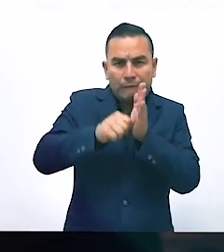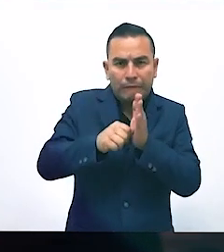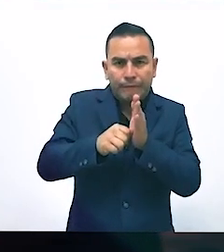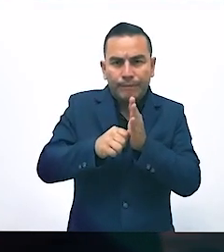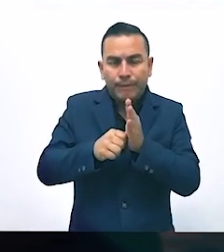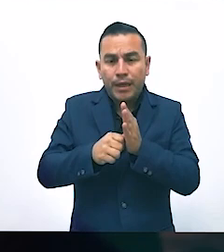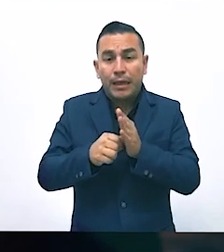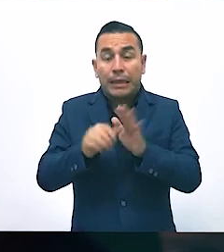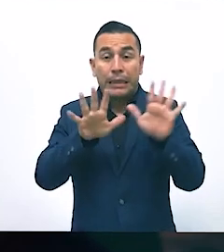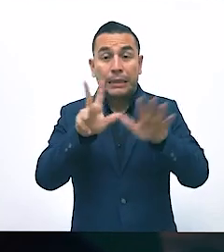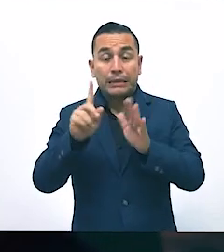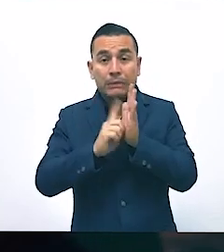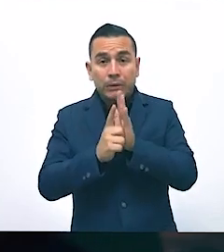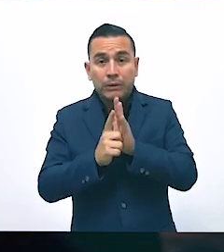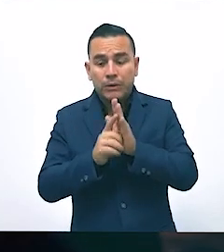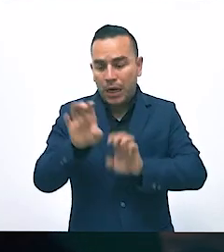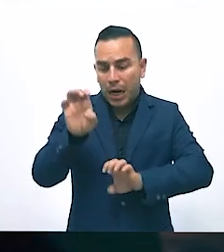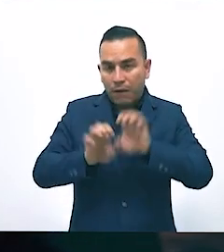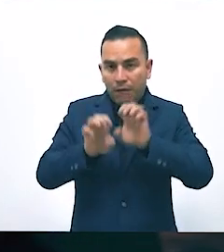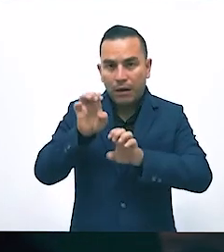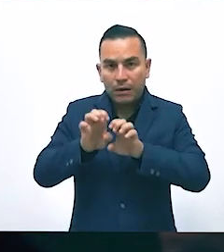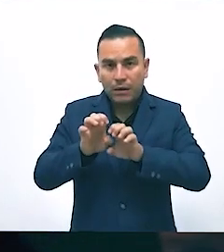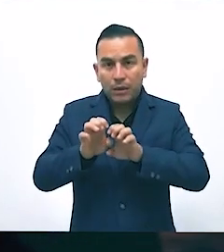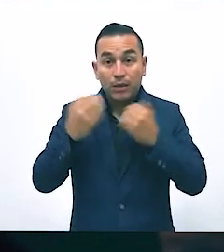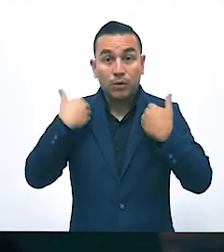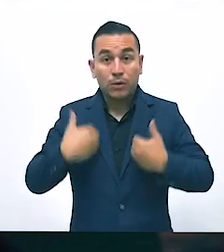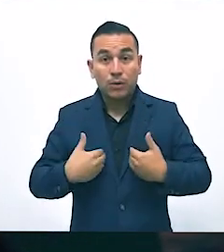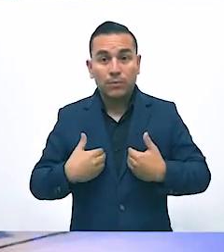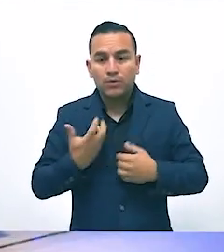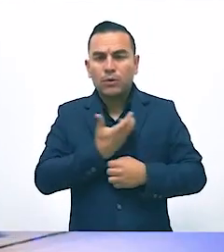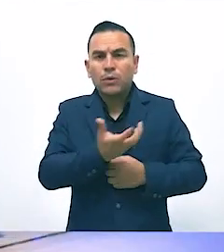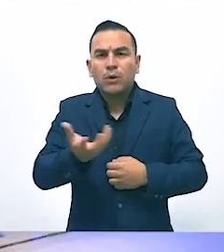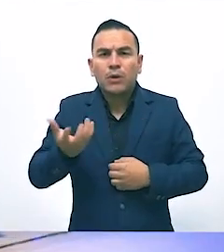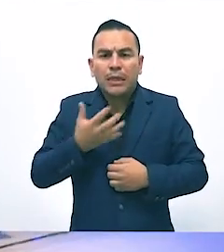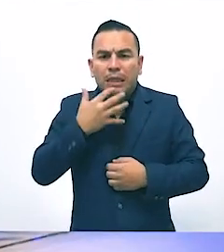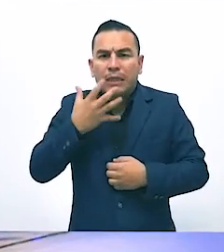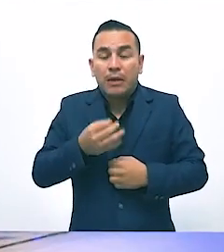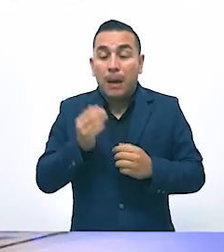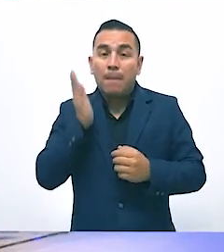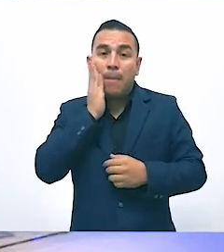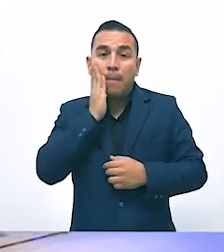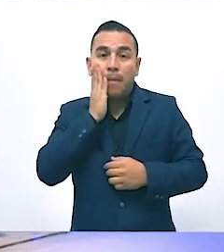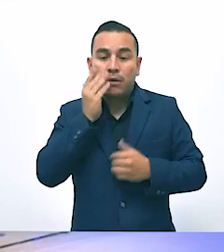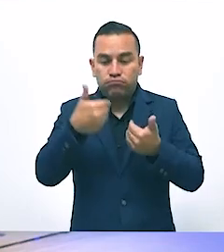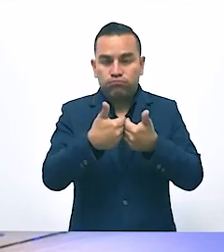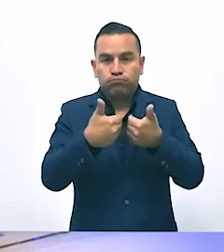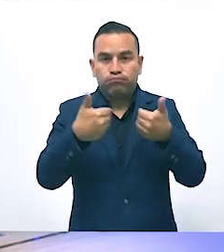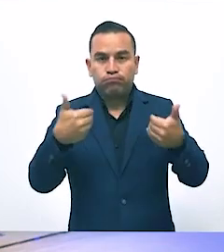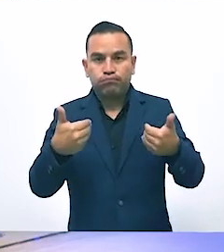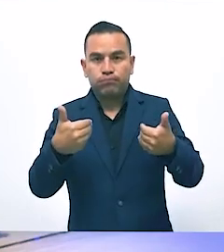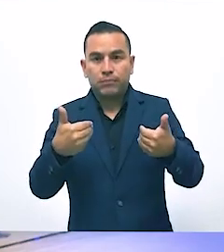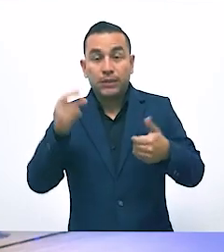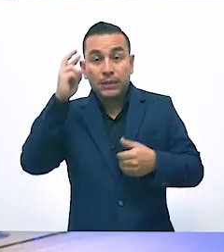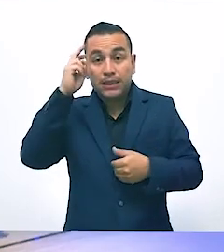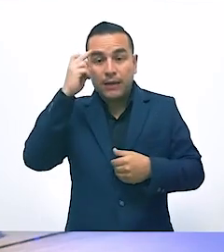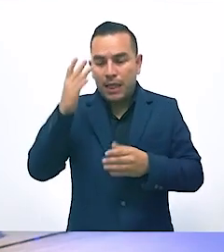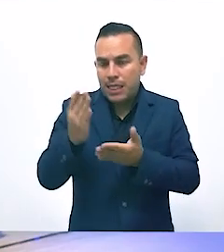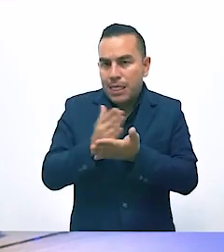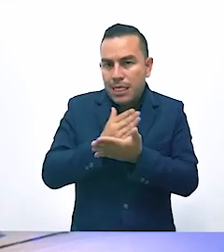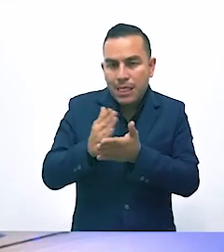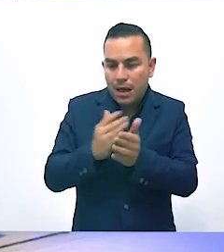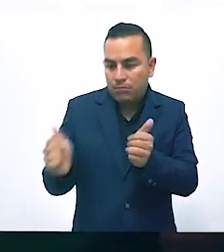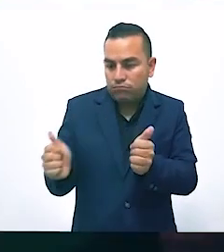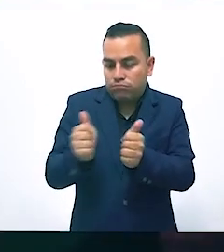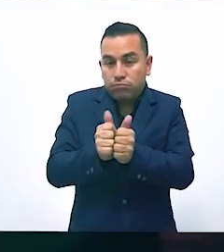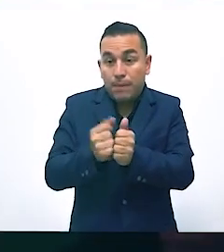vaginal cada 15 minutos. Nurserías con sobrepoblación. Mamás aisladas. Sin acompañamiento de alguien de